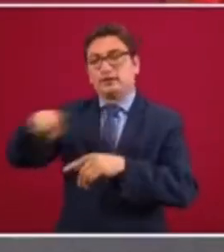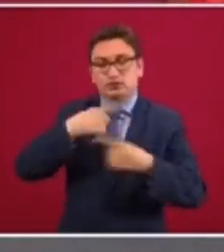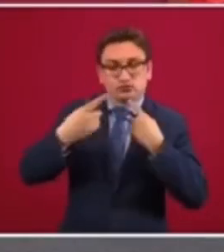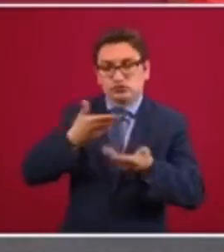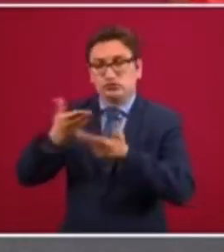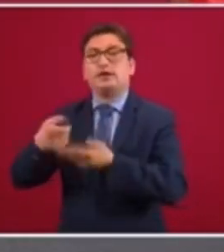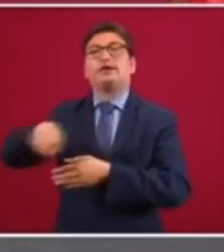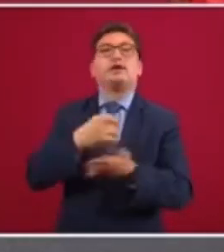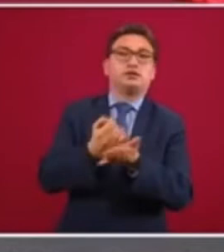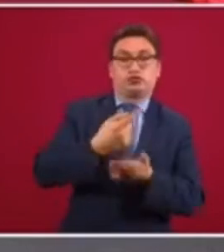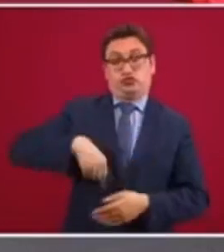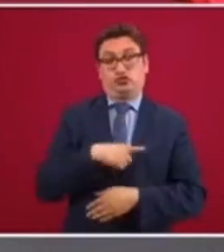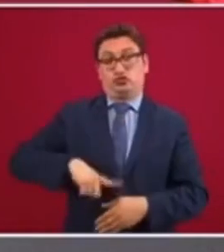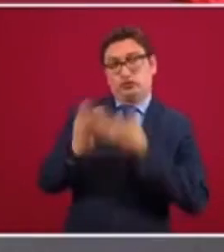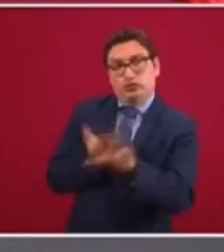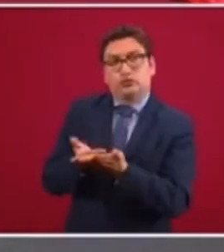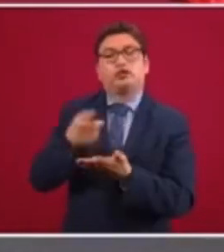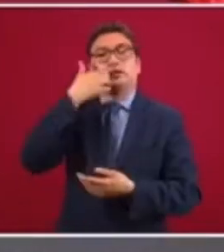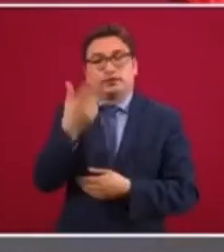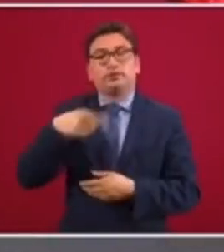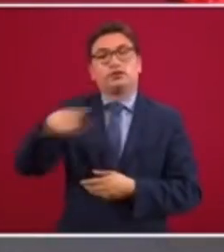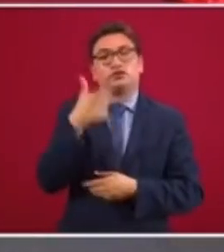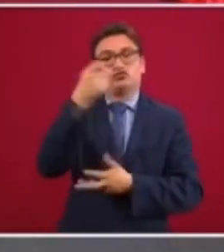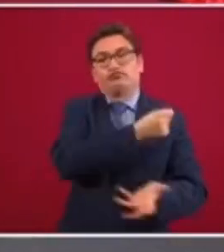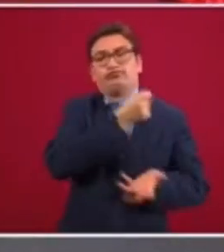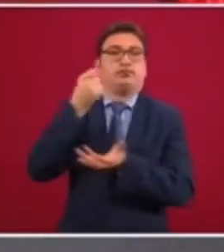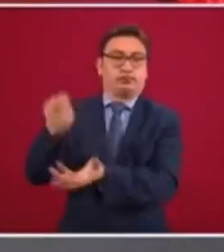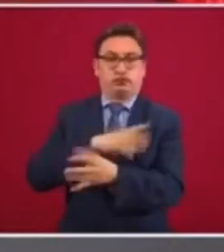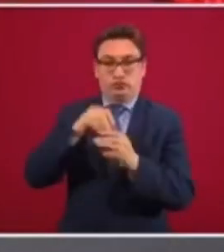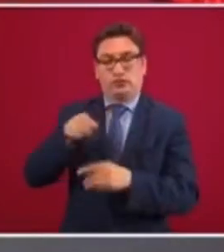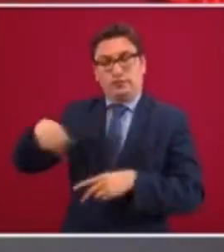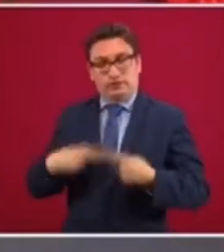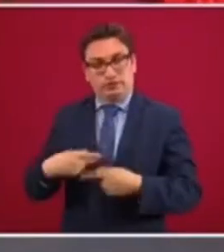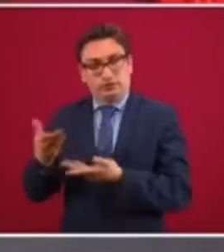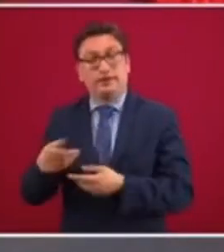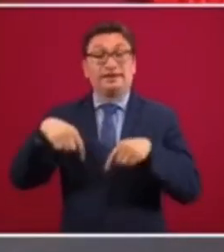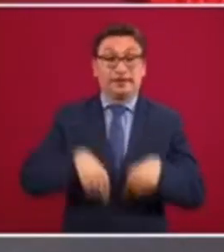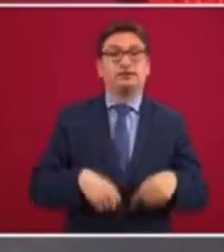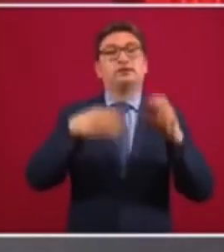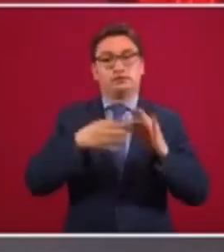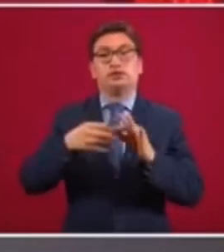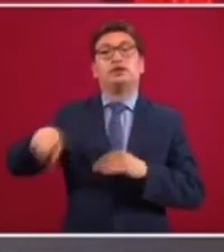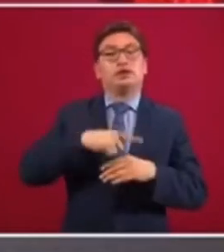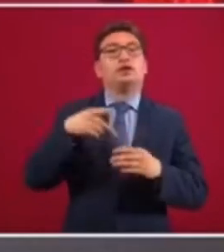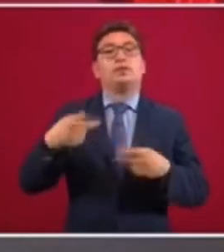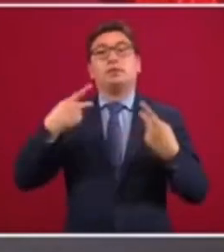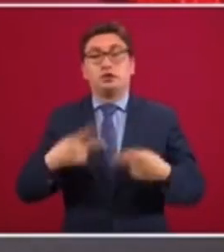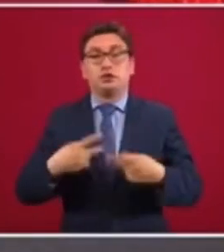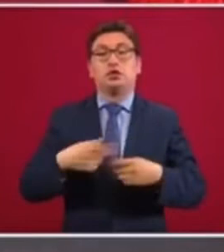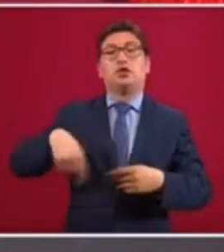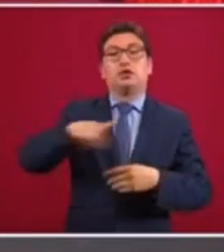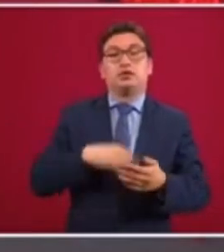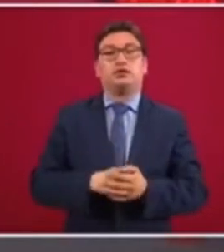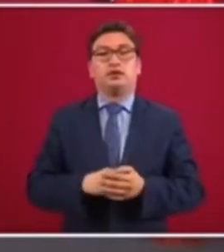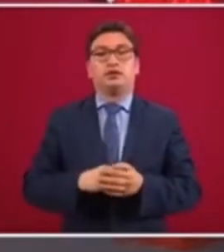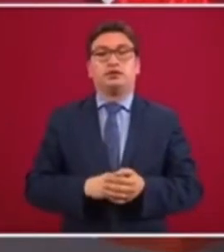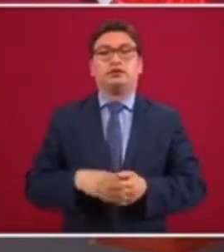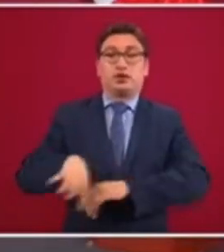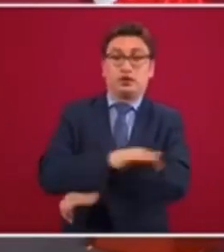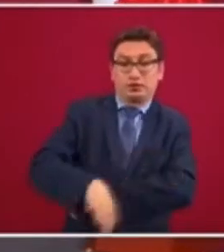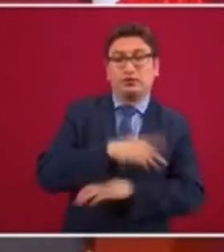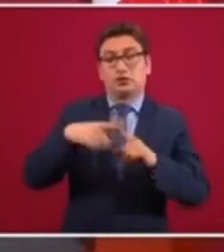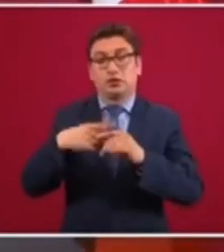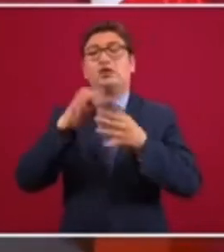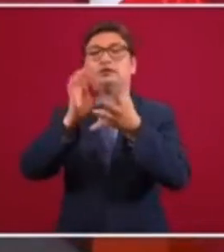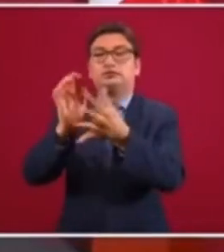deciden, pero nuestra propuesta es de que entreguen de manera directa los apoyos y que aquí vengan los arquitectos y se dé orientación